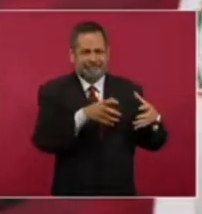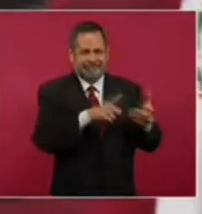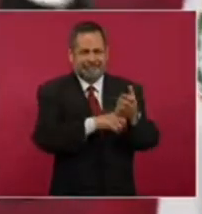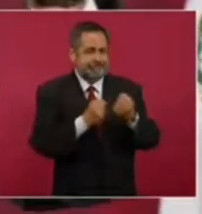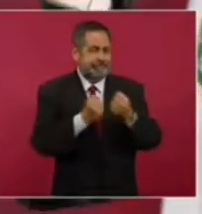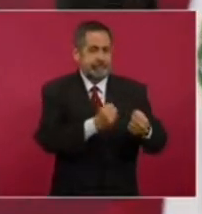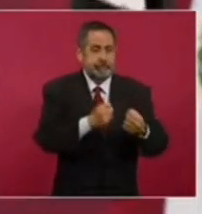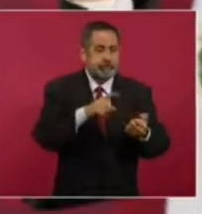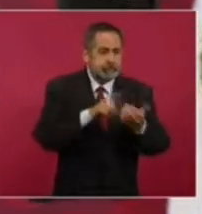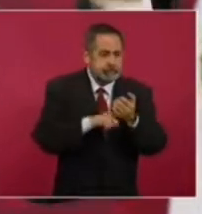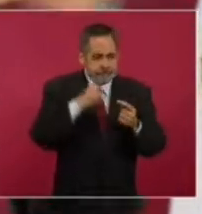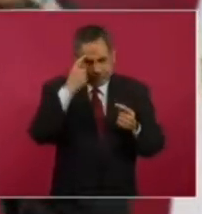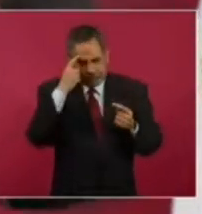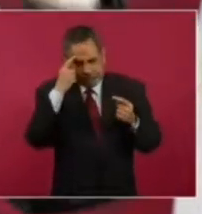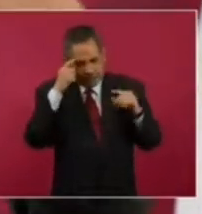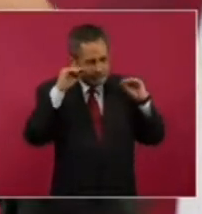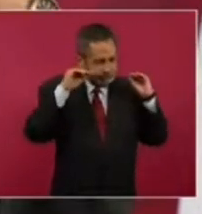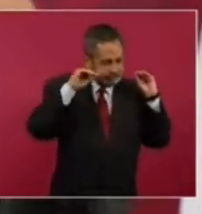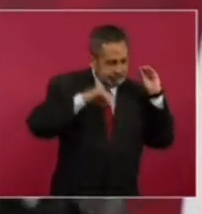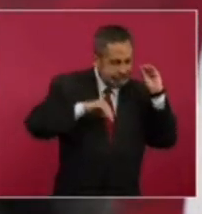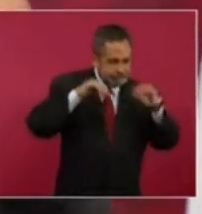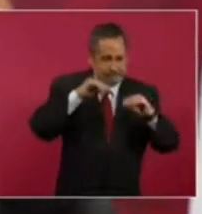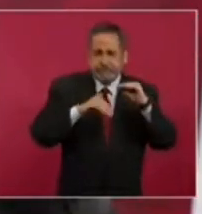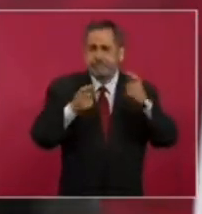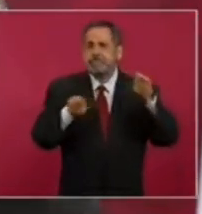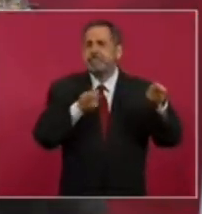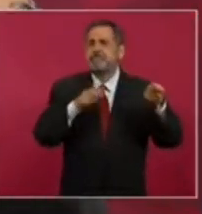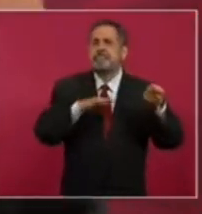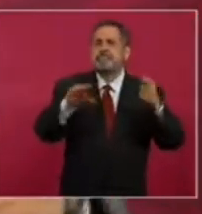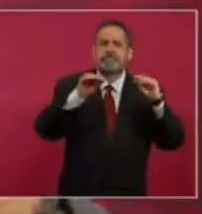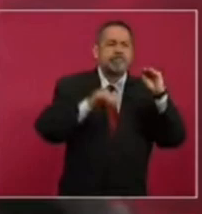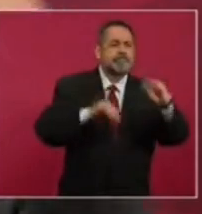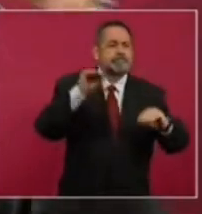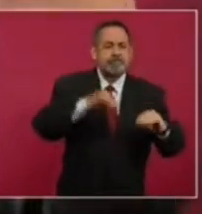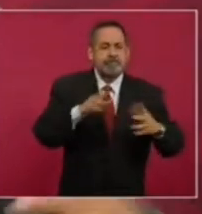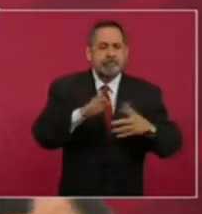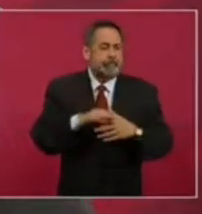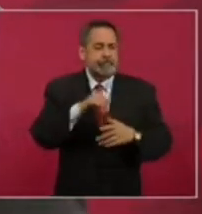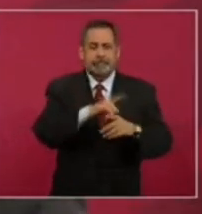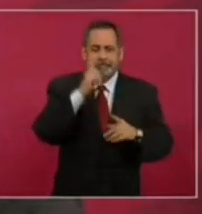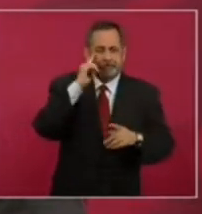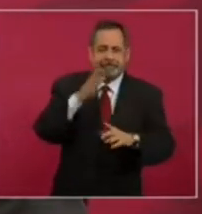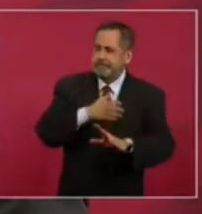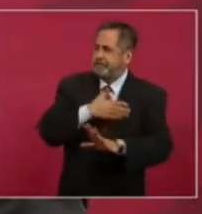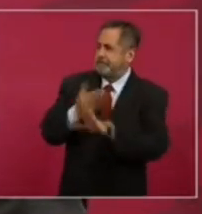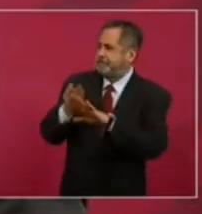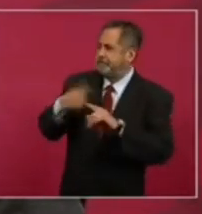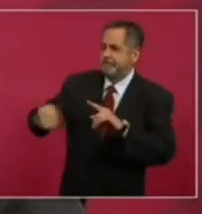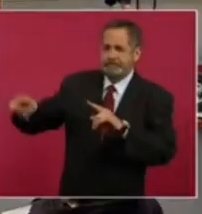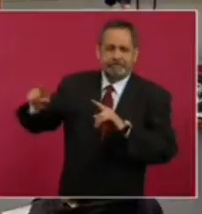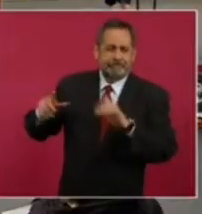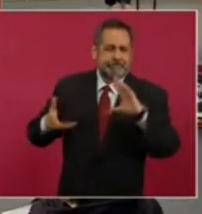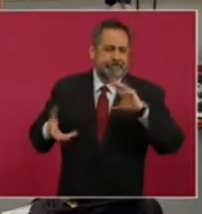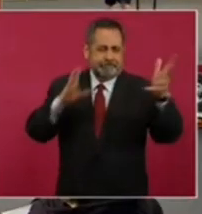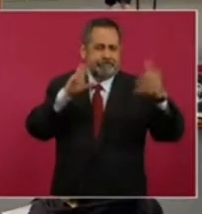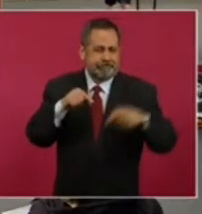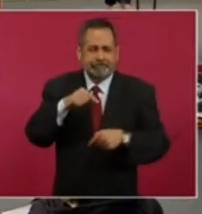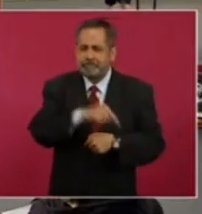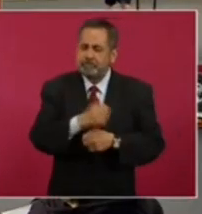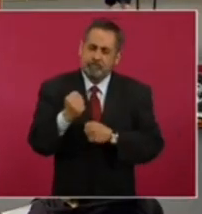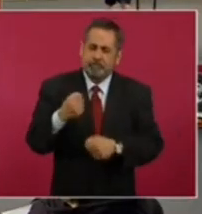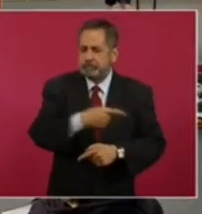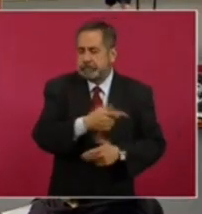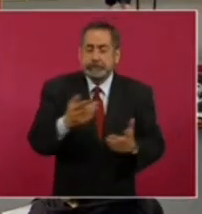Entonces, preparan estas cosas. Según ellos, son golpes muy fuertes.